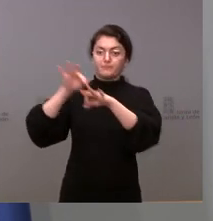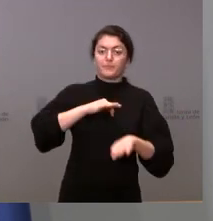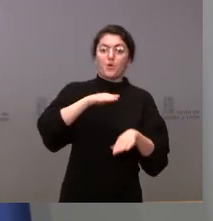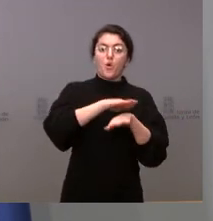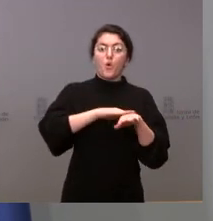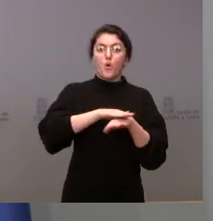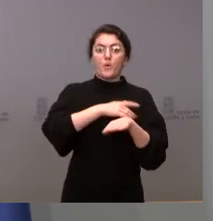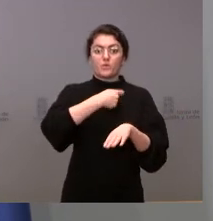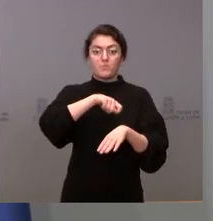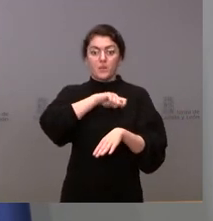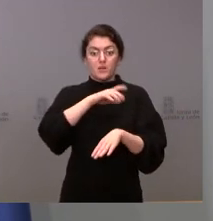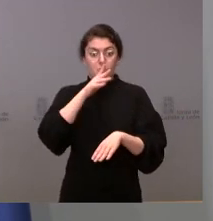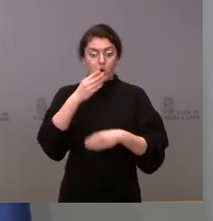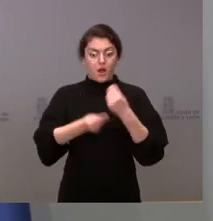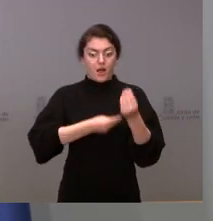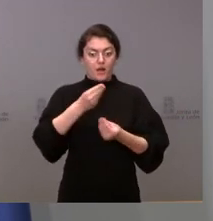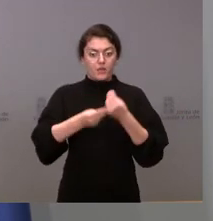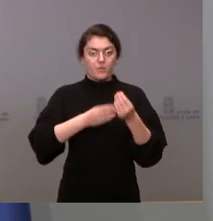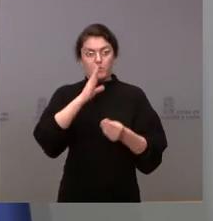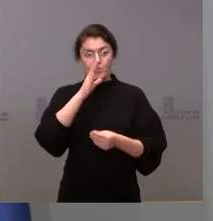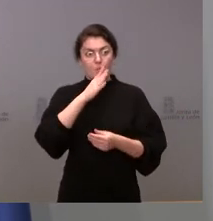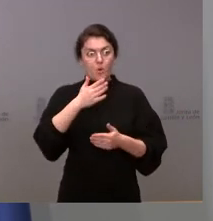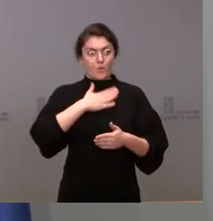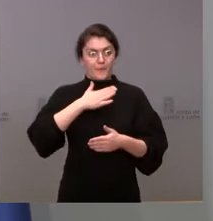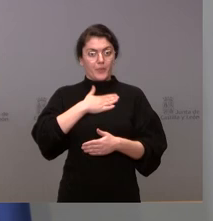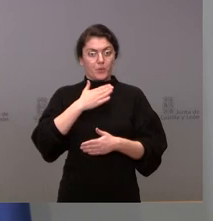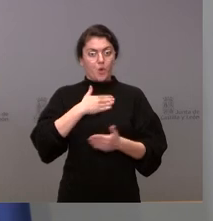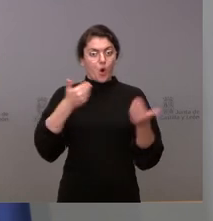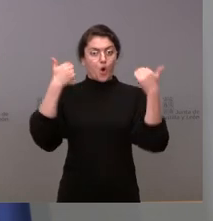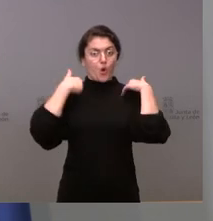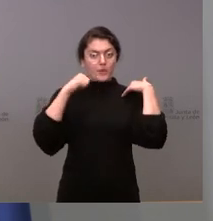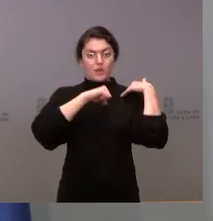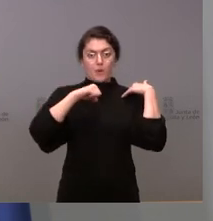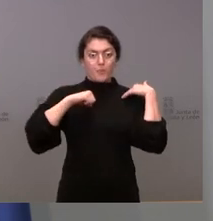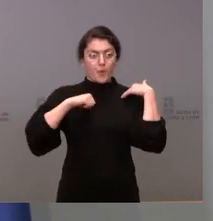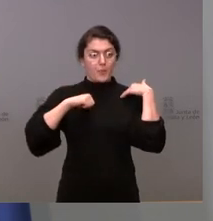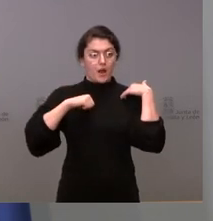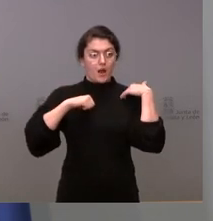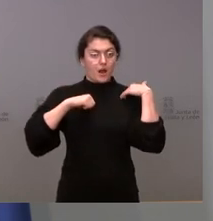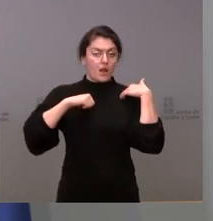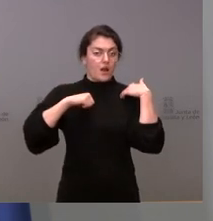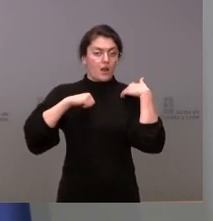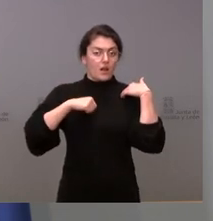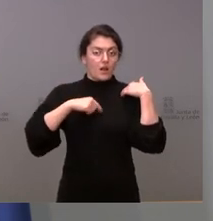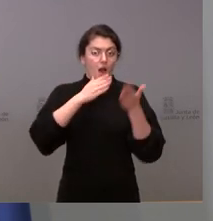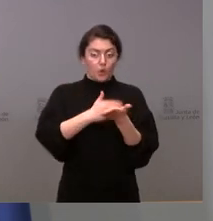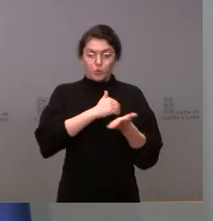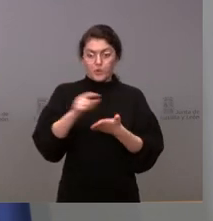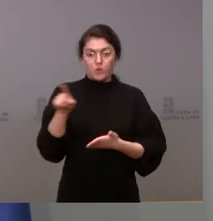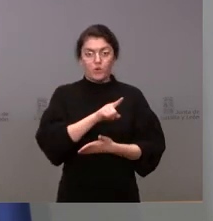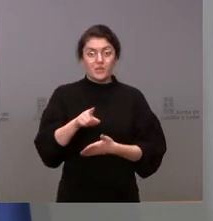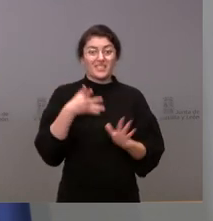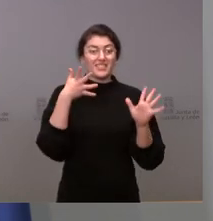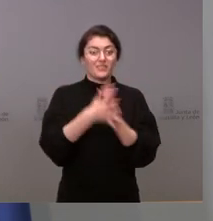ejerciendo por delegación del Gobierno de España no las competencias propias de carácter autonómico que es por otra parte lo que el Tribunal Constitucional